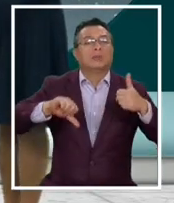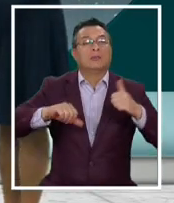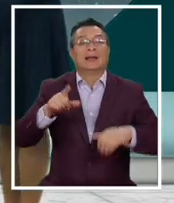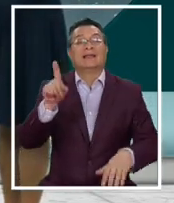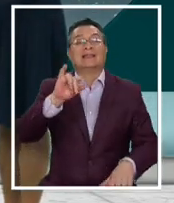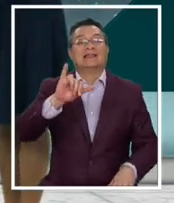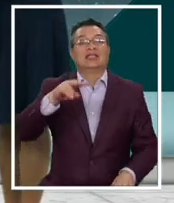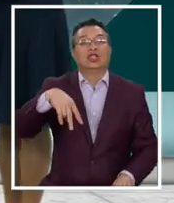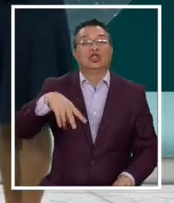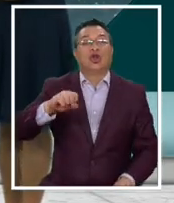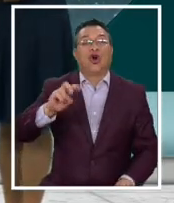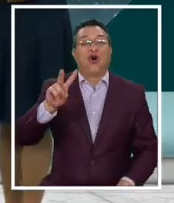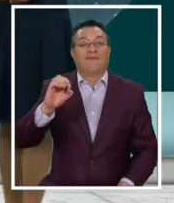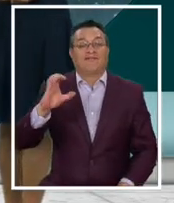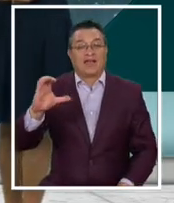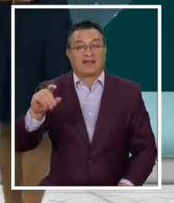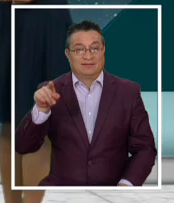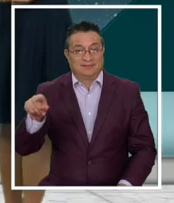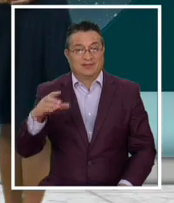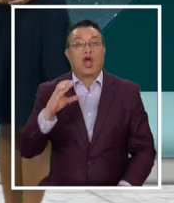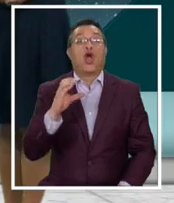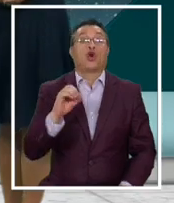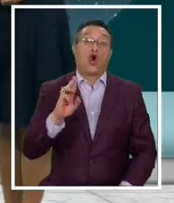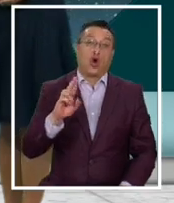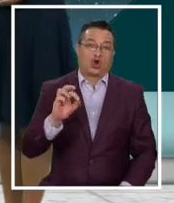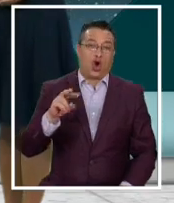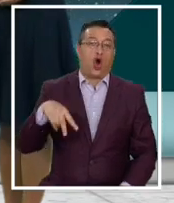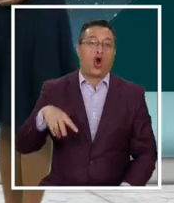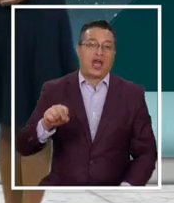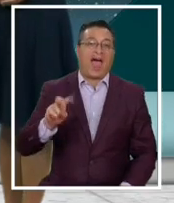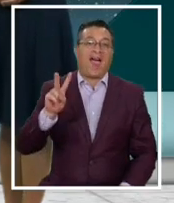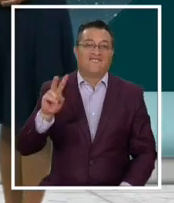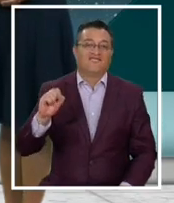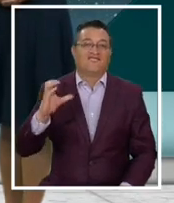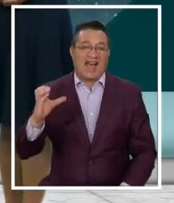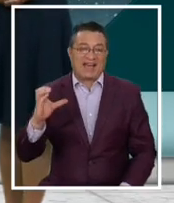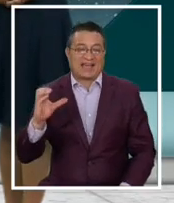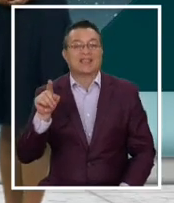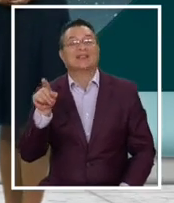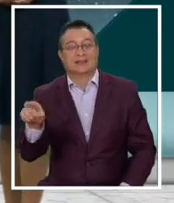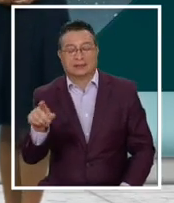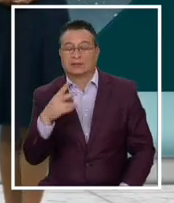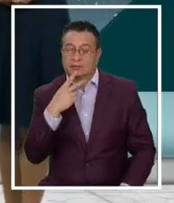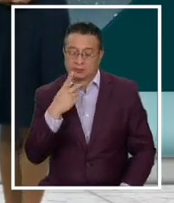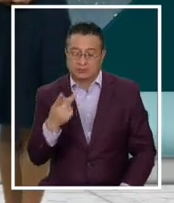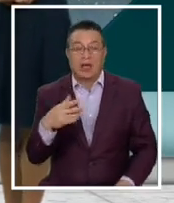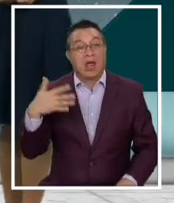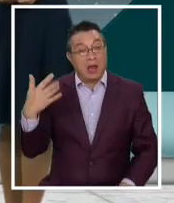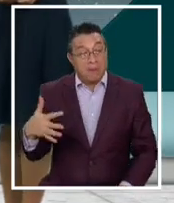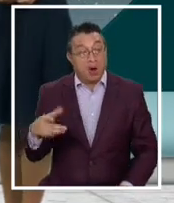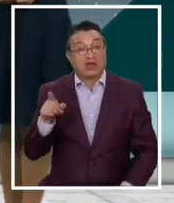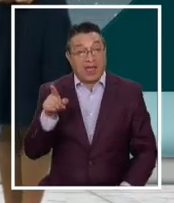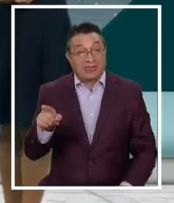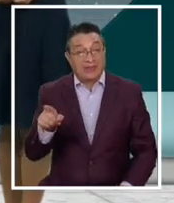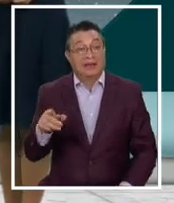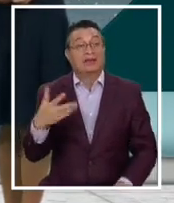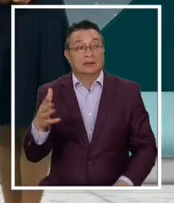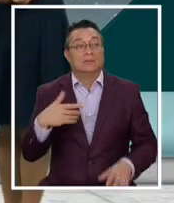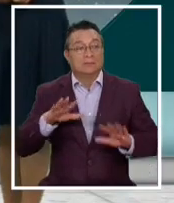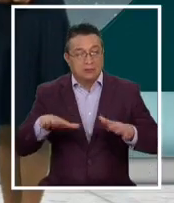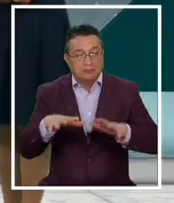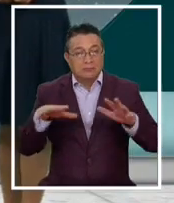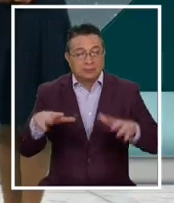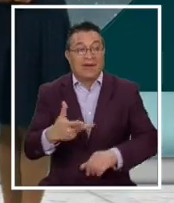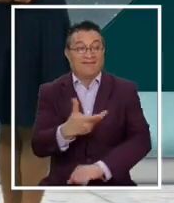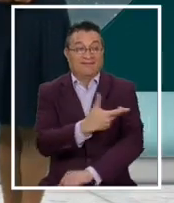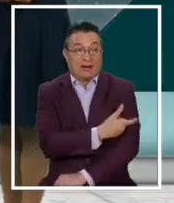Sinovac. De la CoronaVac, sí, del laboratorio Sinovac, porque es muy importante remarcar que, y vamos a seguir haciéndolo,